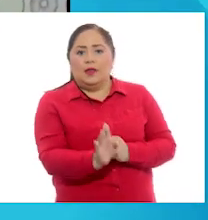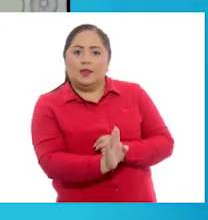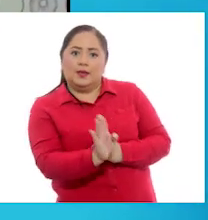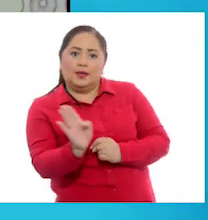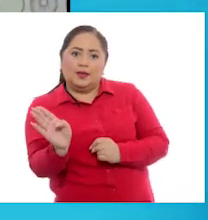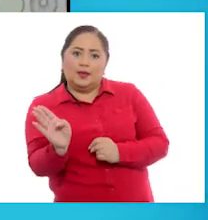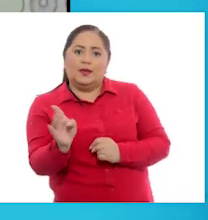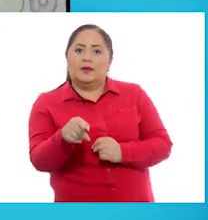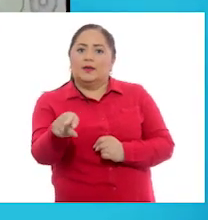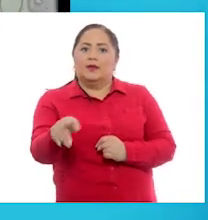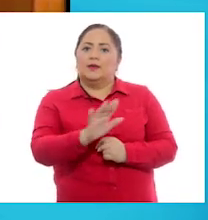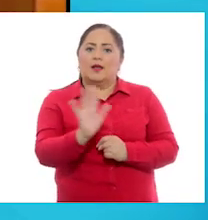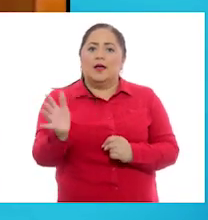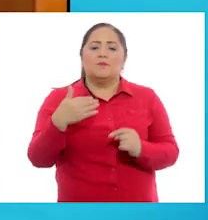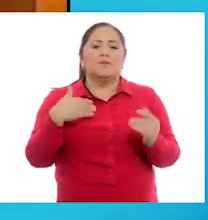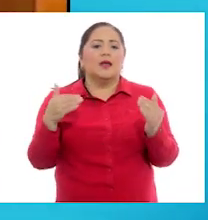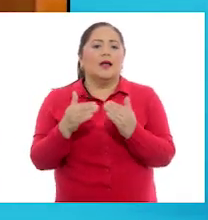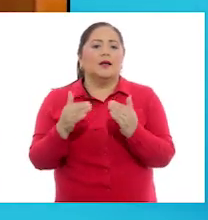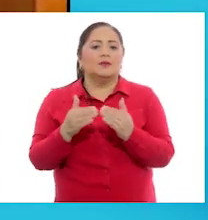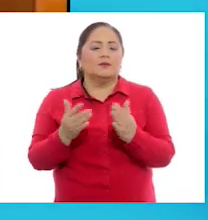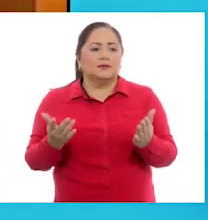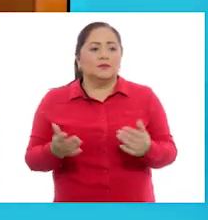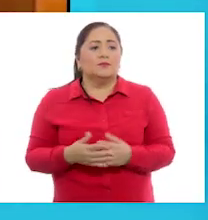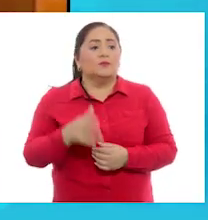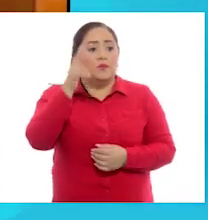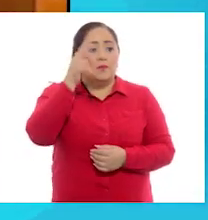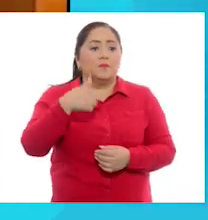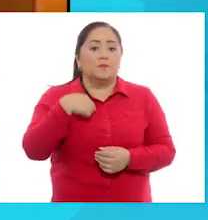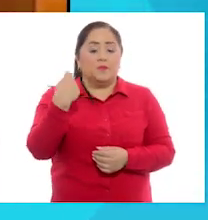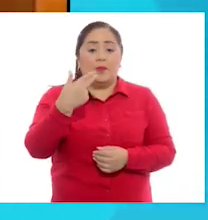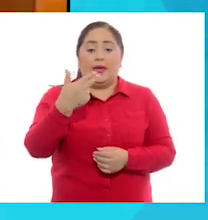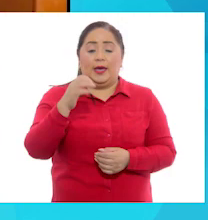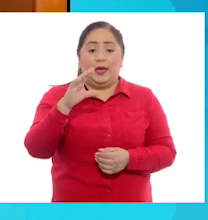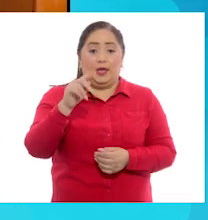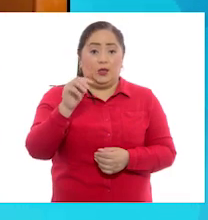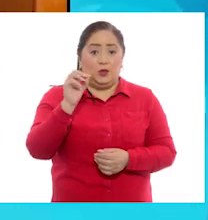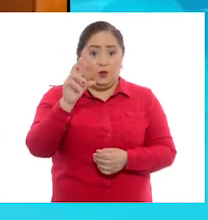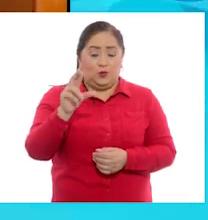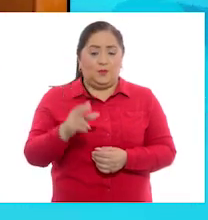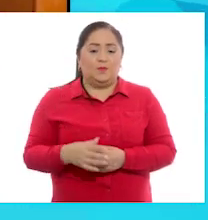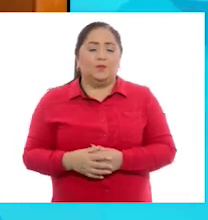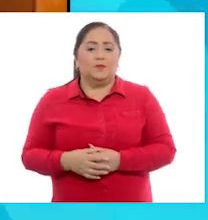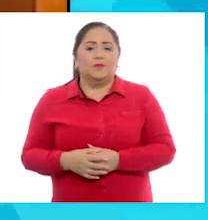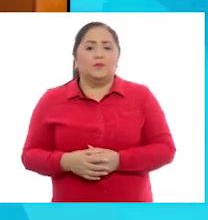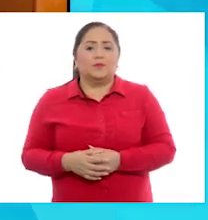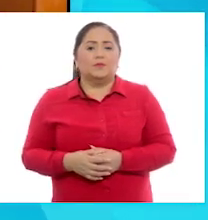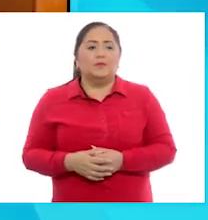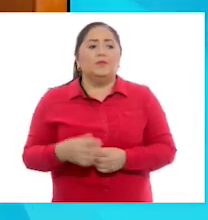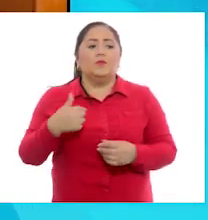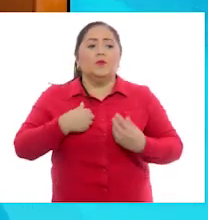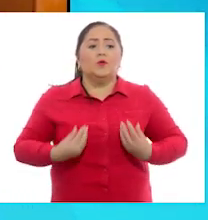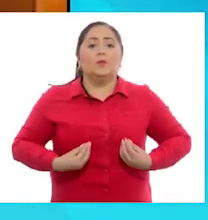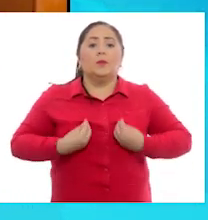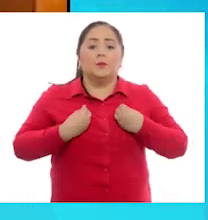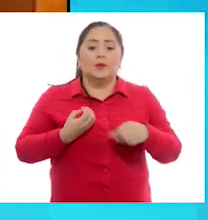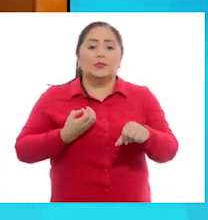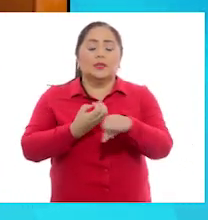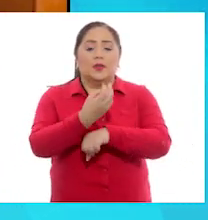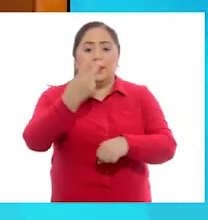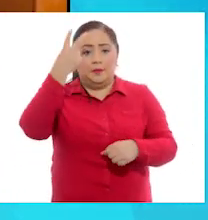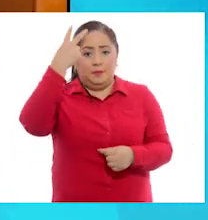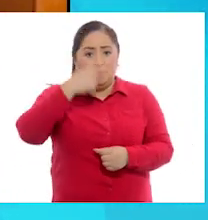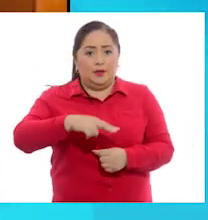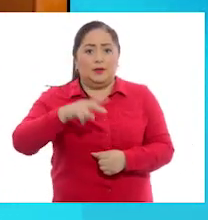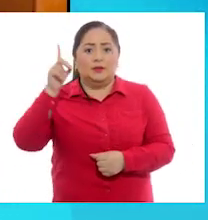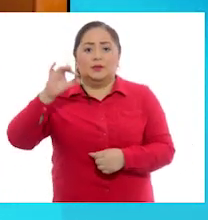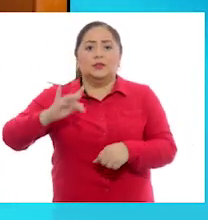y ahí te pondrás con mi casa. Hola, mi nombre es César Irán Pérez Bialcala y vivo en el Estado de México